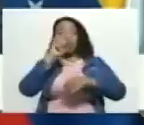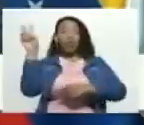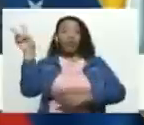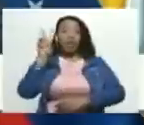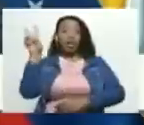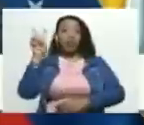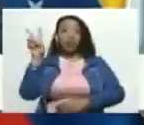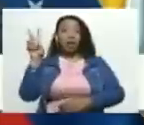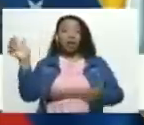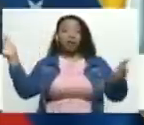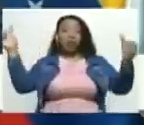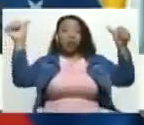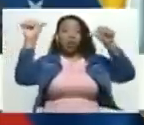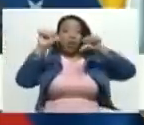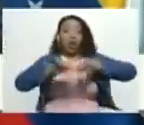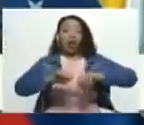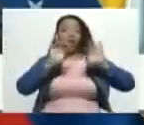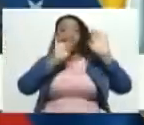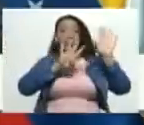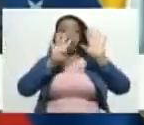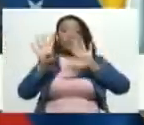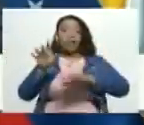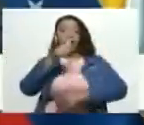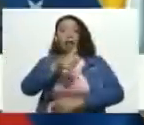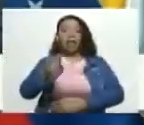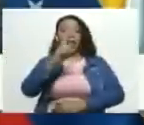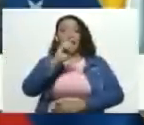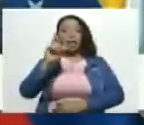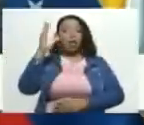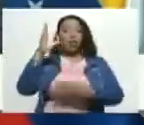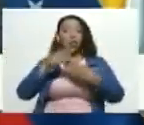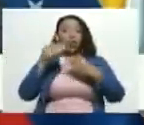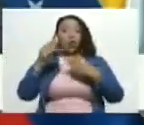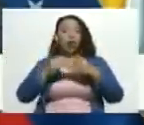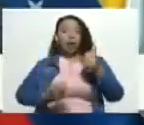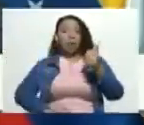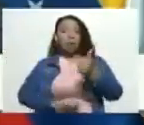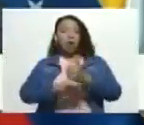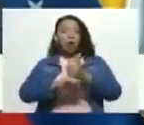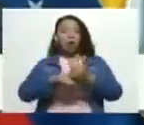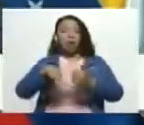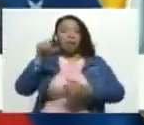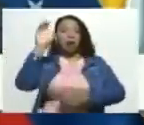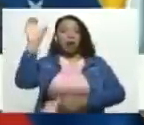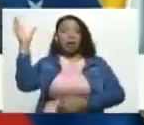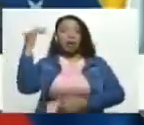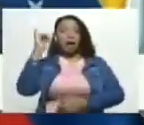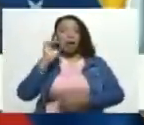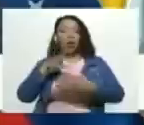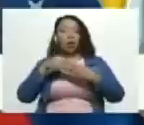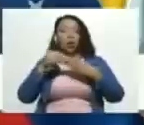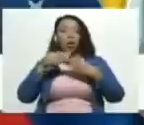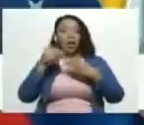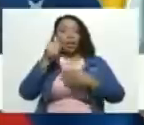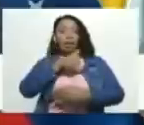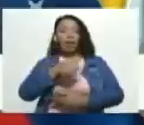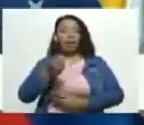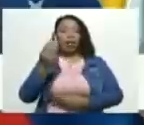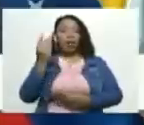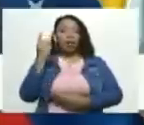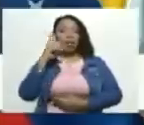perdió noventa nueve de cada cien dólares que ingresaban al país nos quedaba un dólar imagínate de cada cien